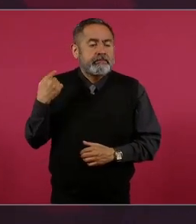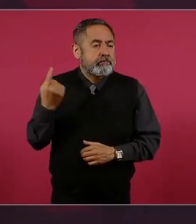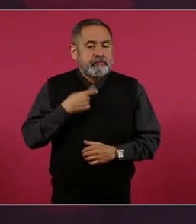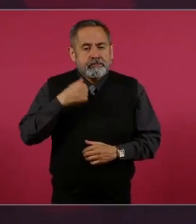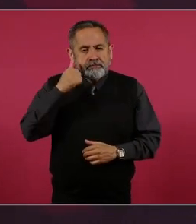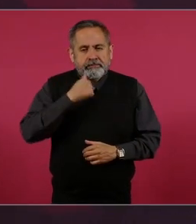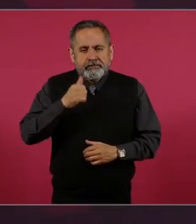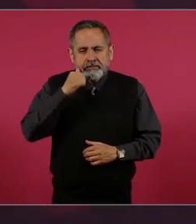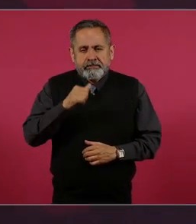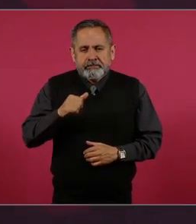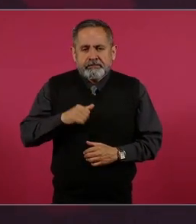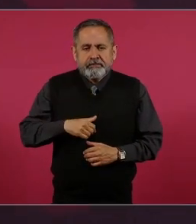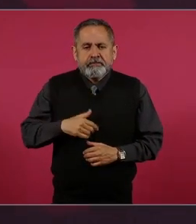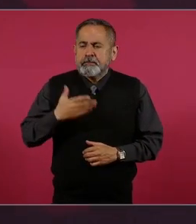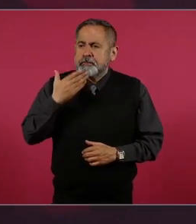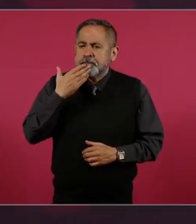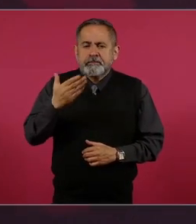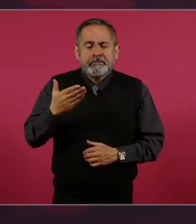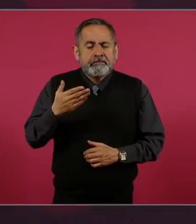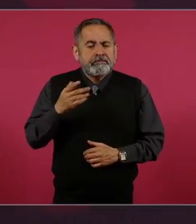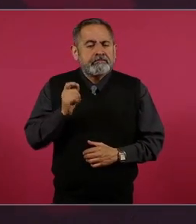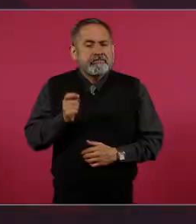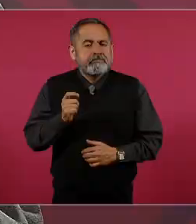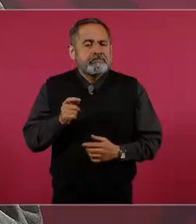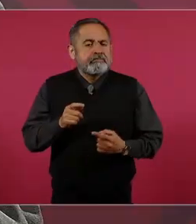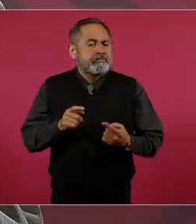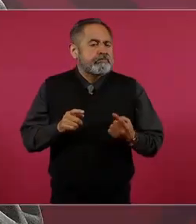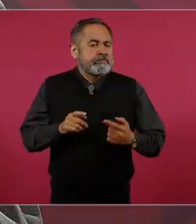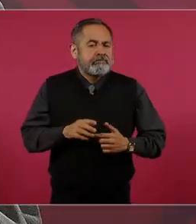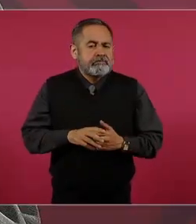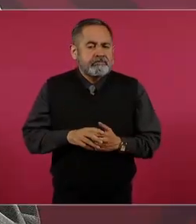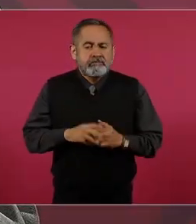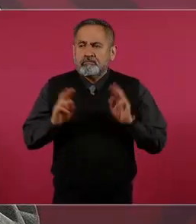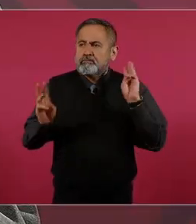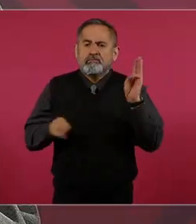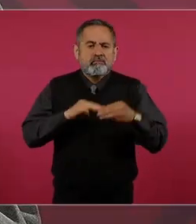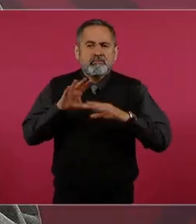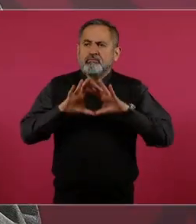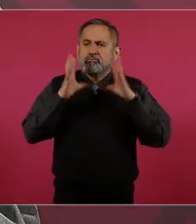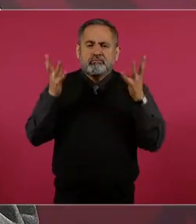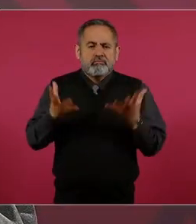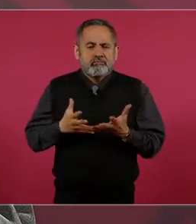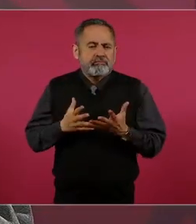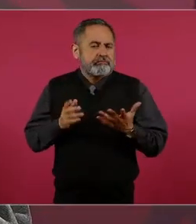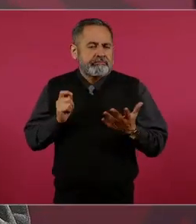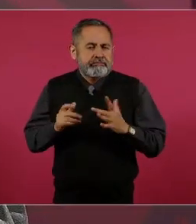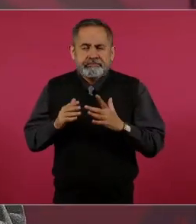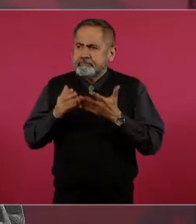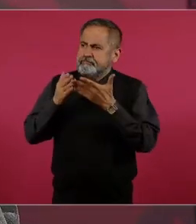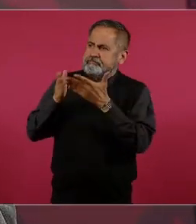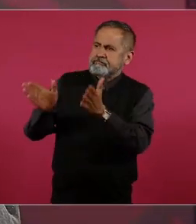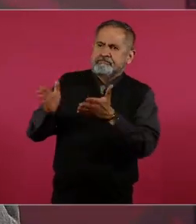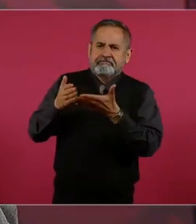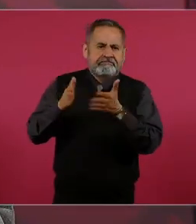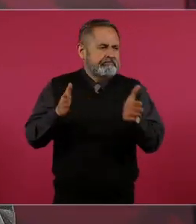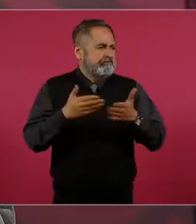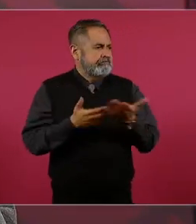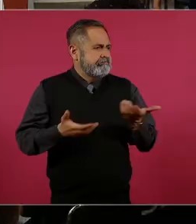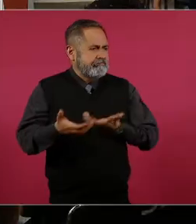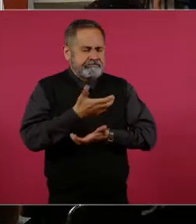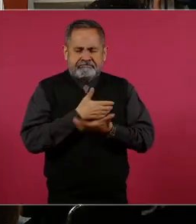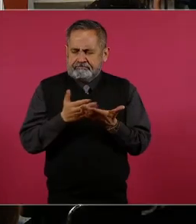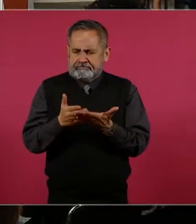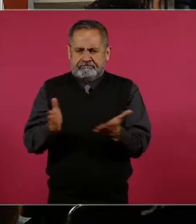un mundo abierto en lo comercial,